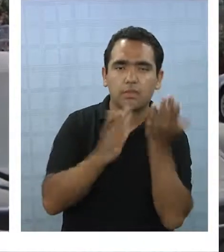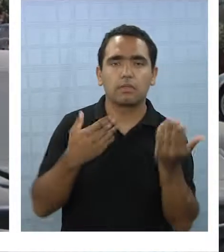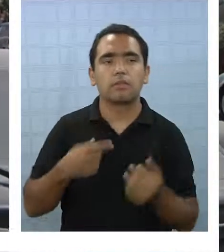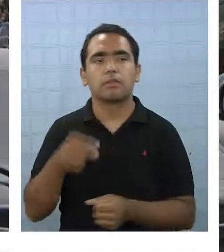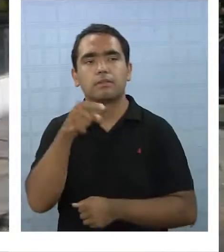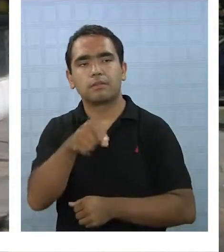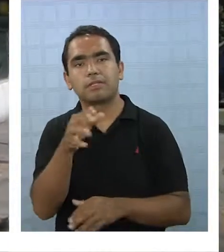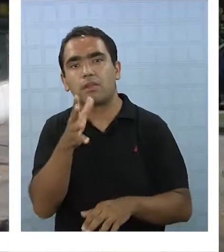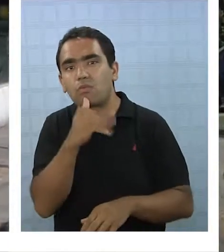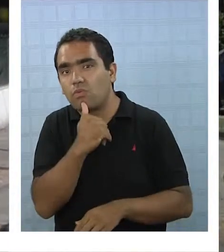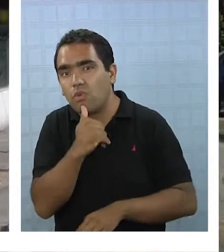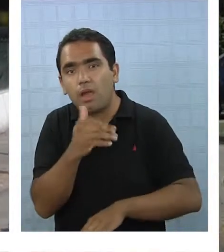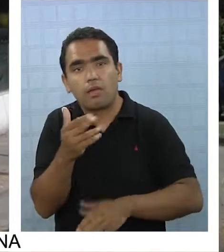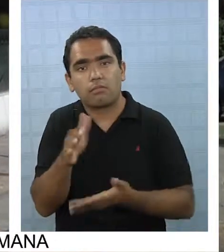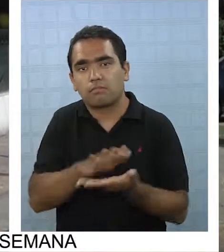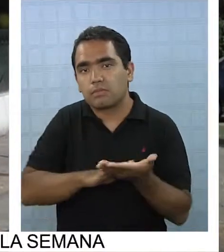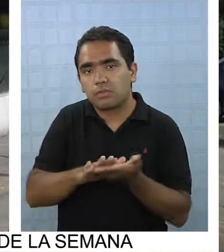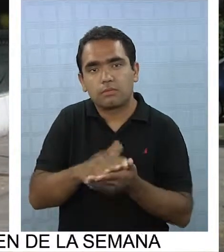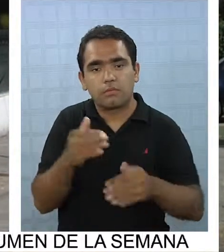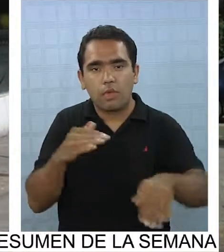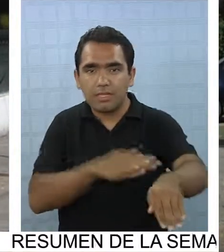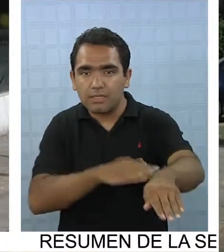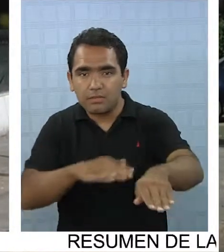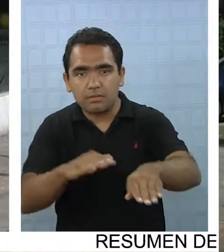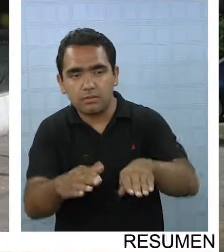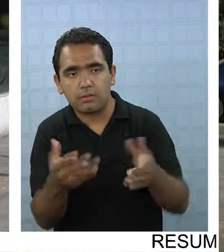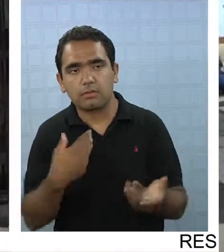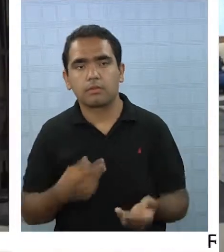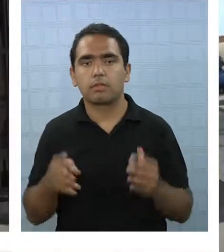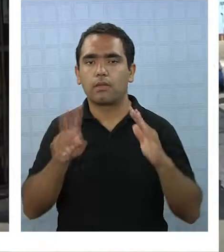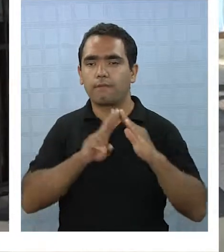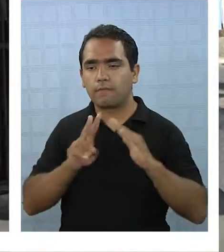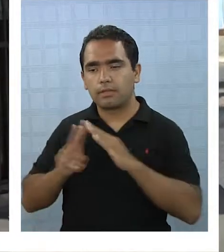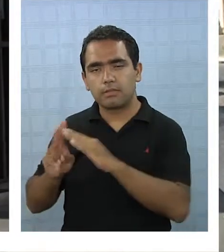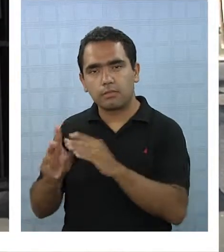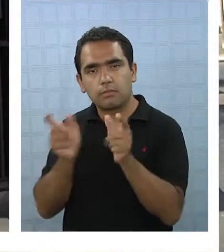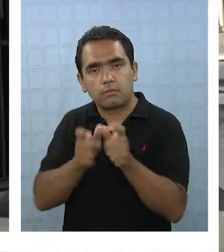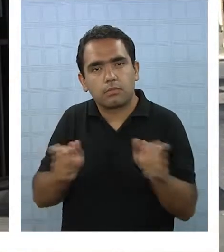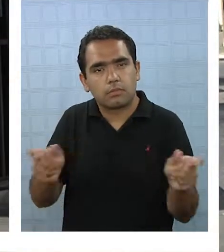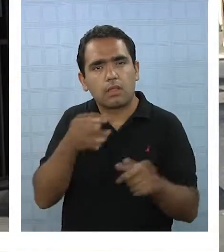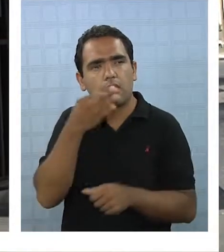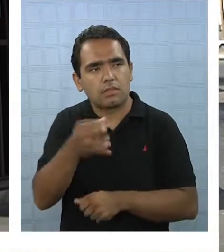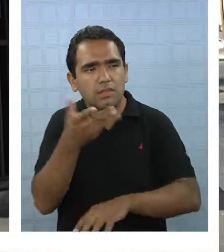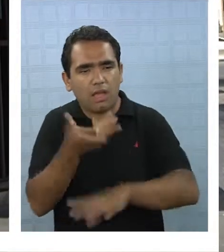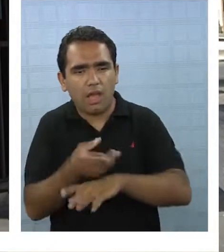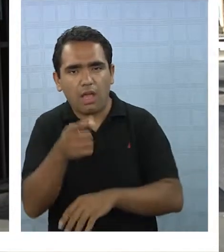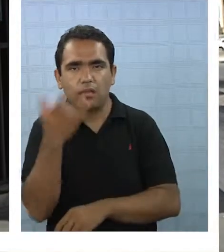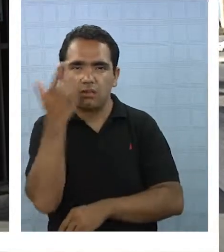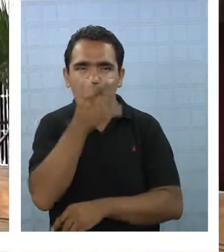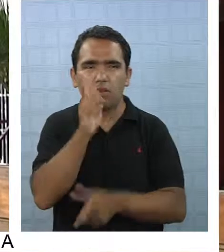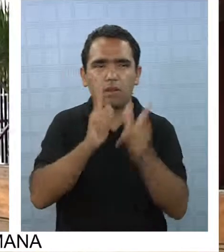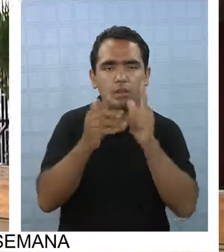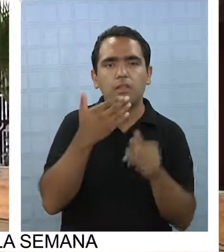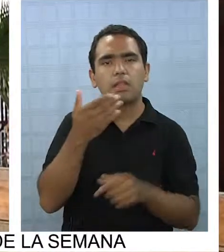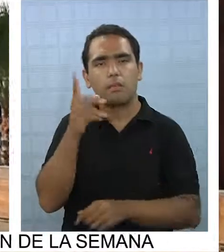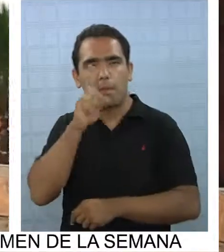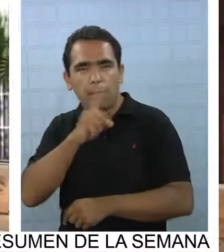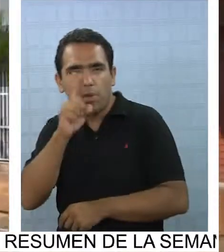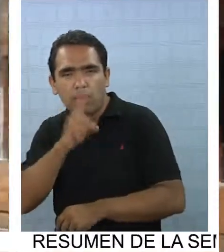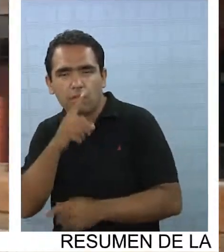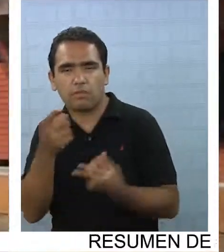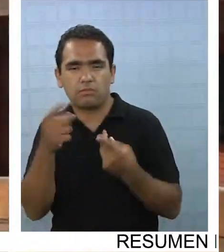contar con estacionamientos y según denuncian los vecinos, consumo de alcohol en la calle, venta de drogas y hasta